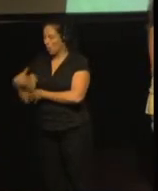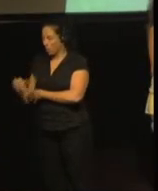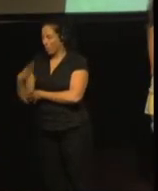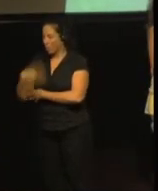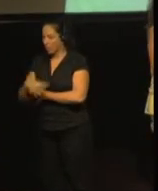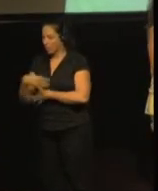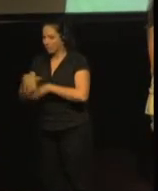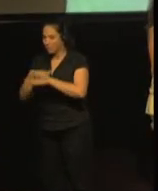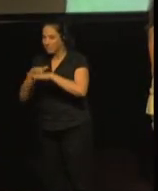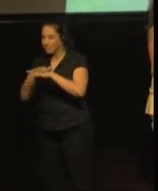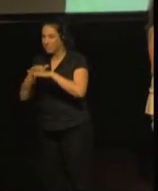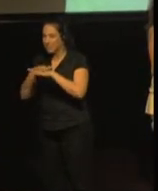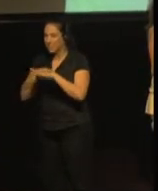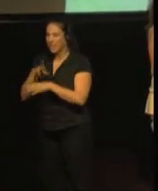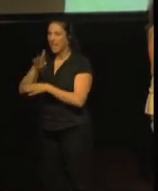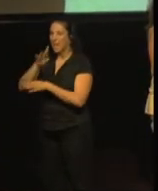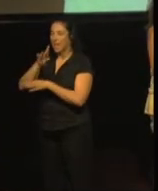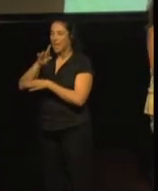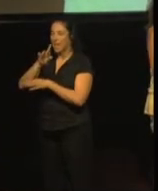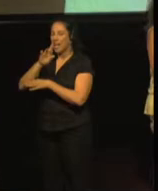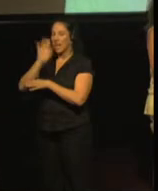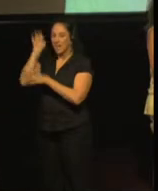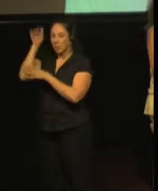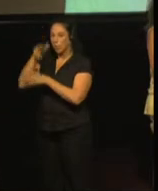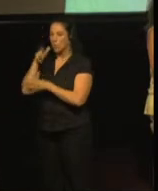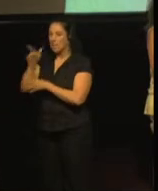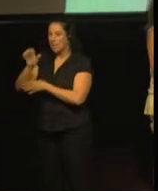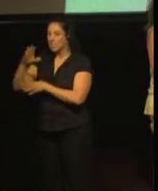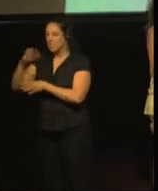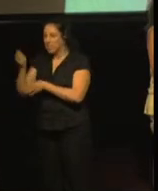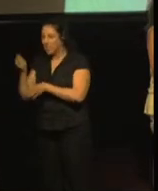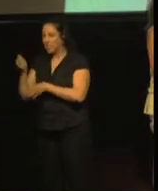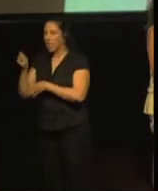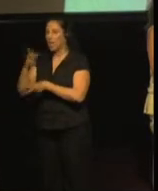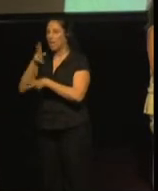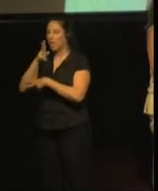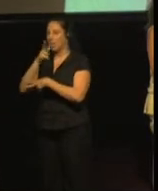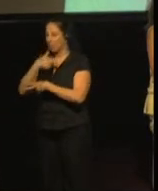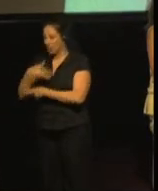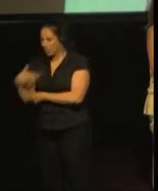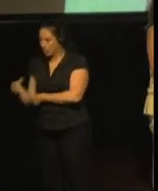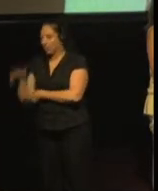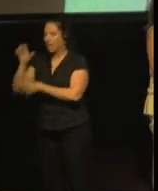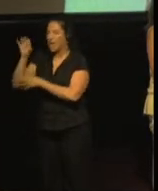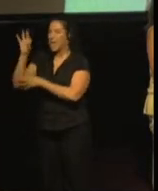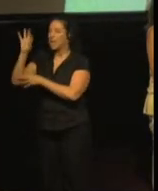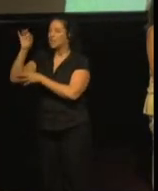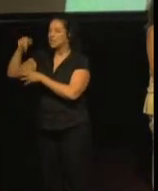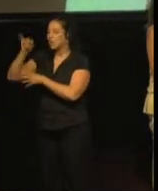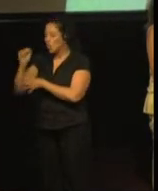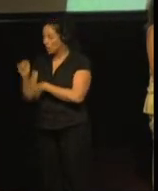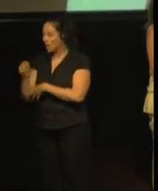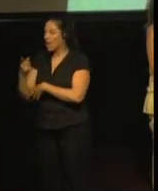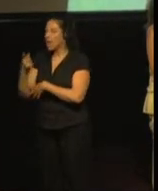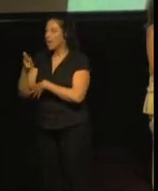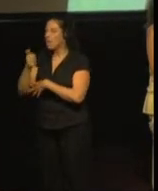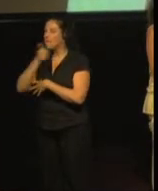República Checa, Dinamarca, Estonia, Finlandia,